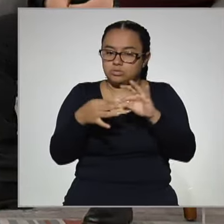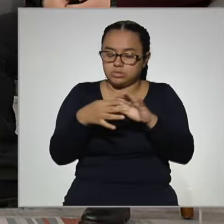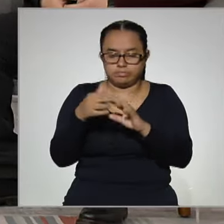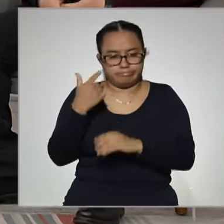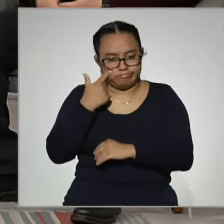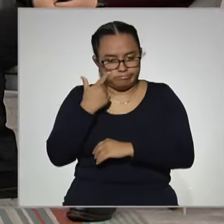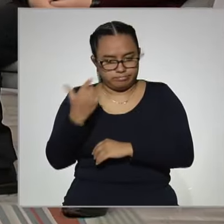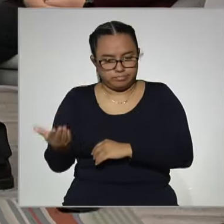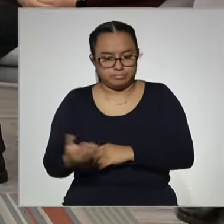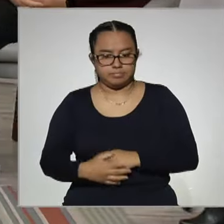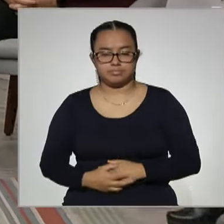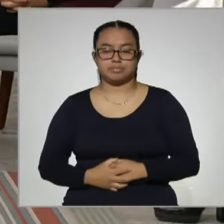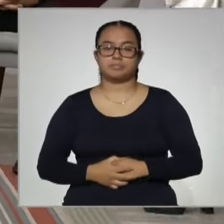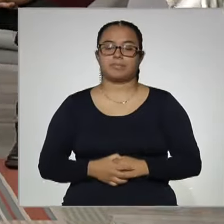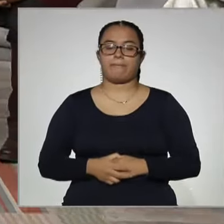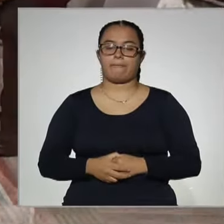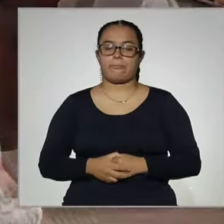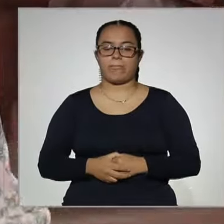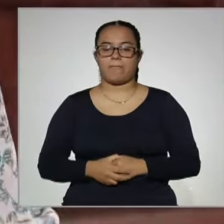escuchamos y regresamos.